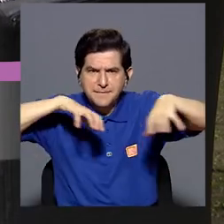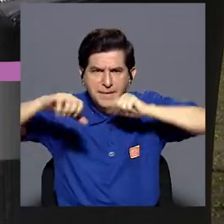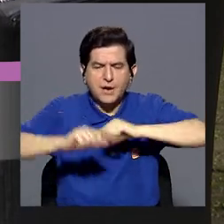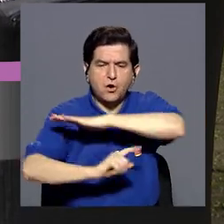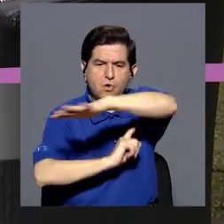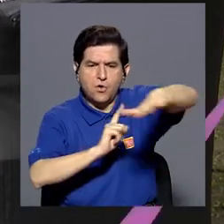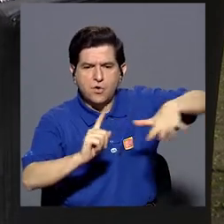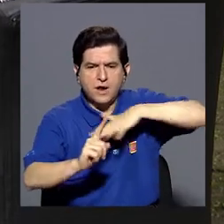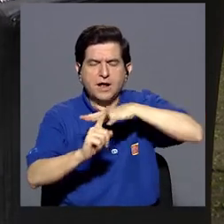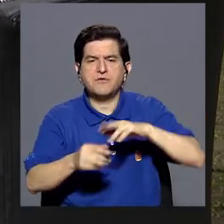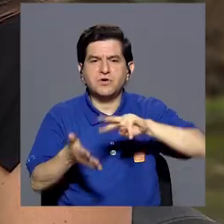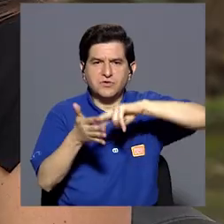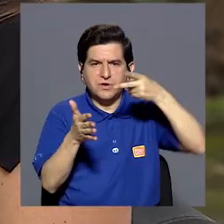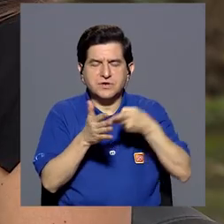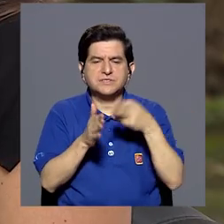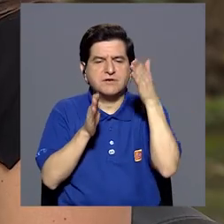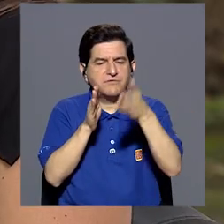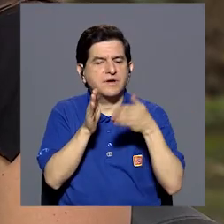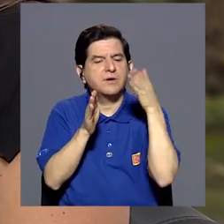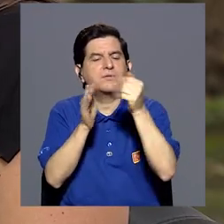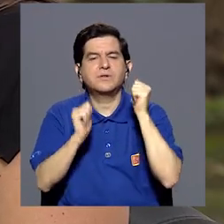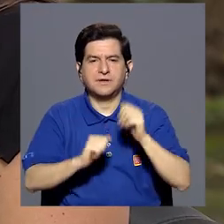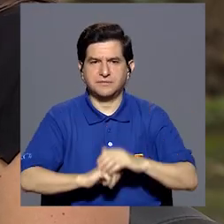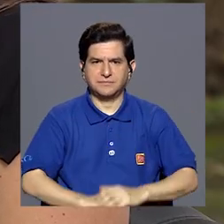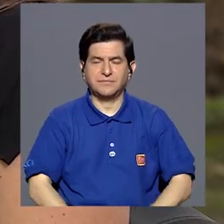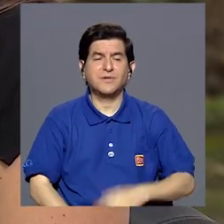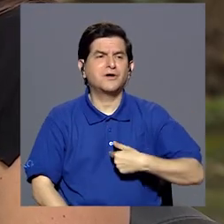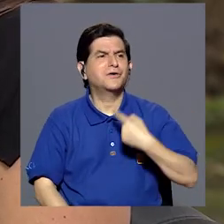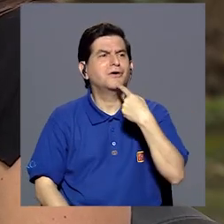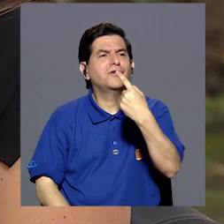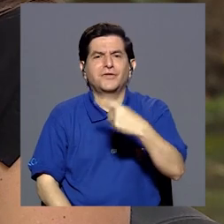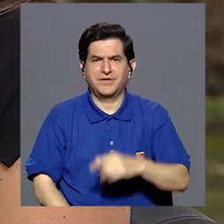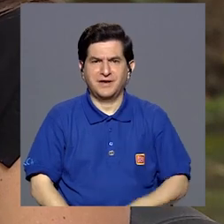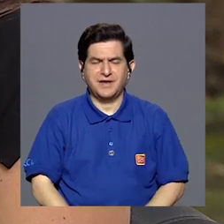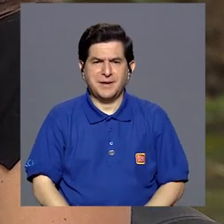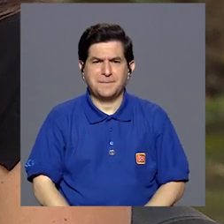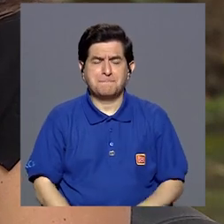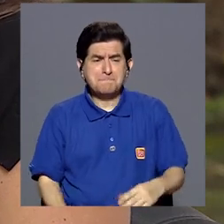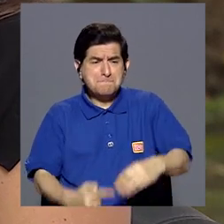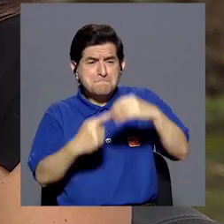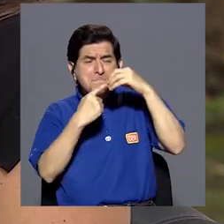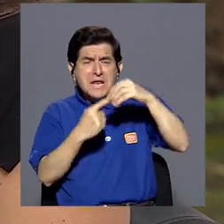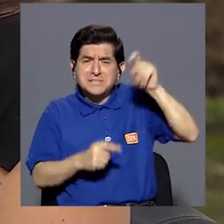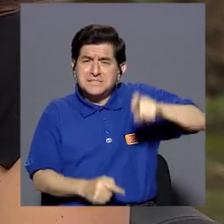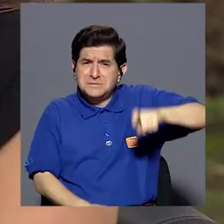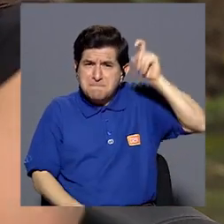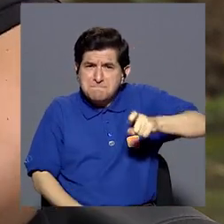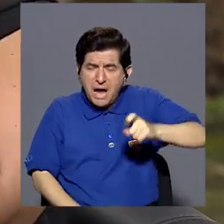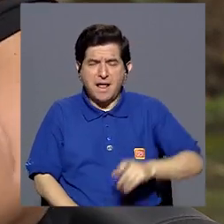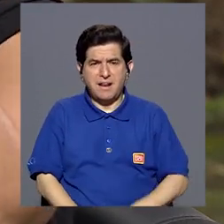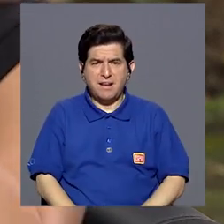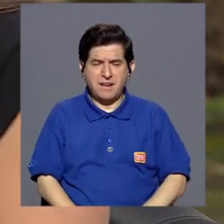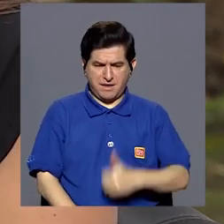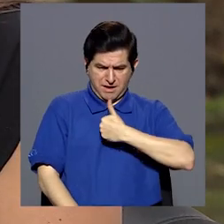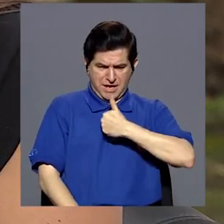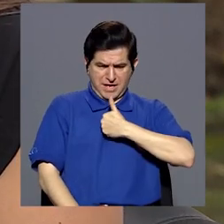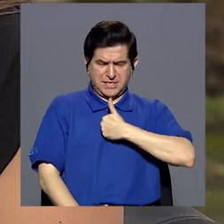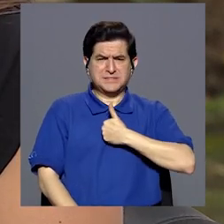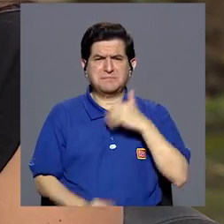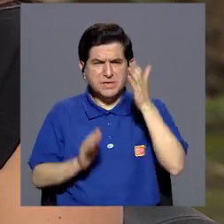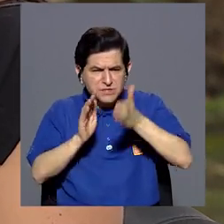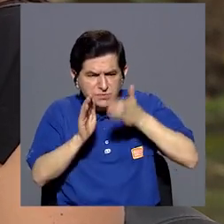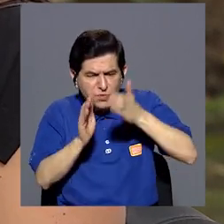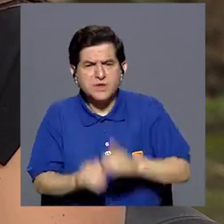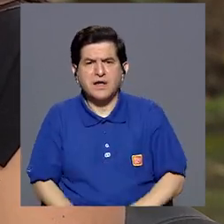alrededor del cuido. Entonces, yo diría que las principales necesidades son en autocuidado,